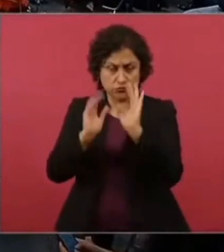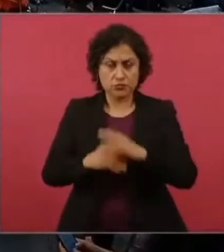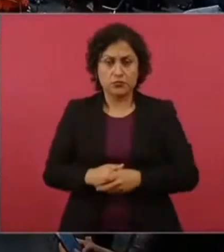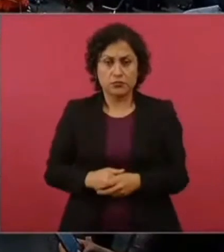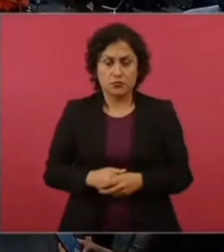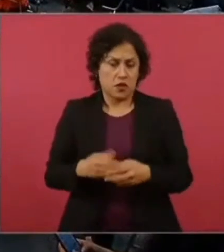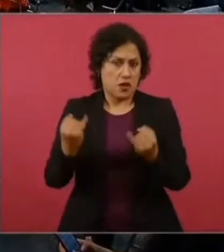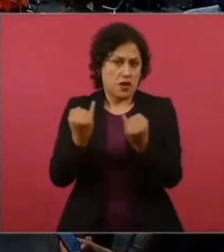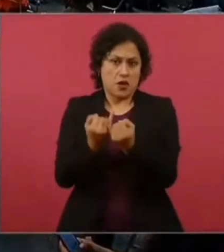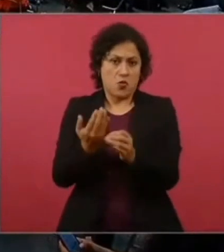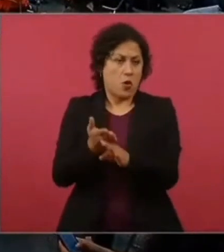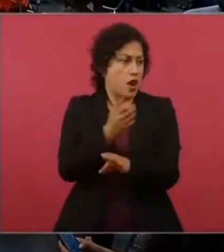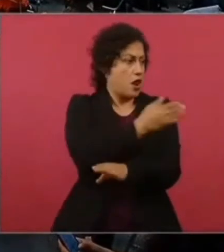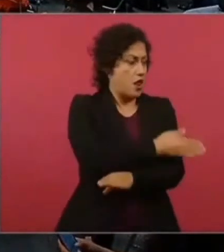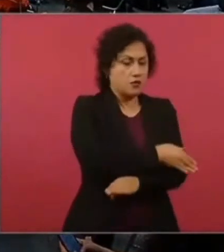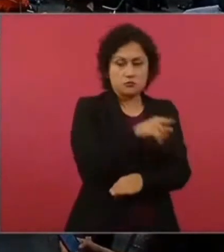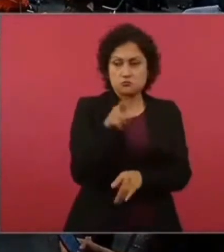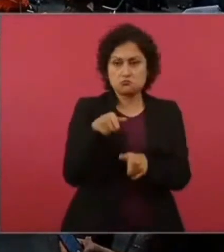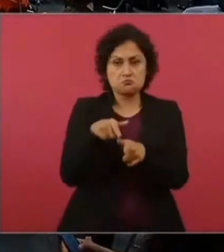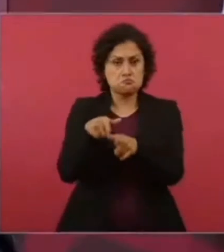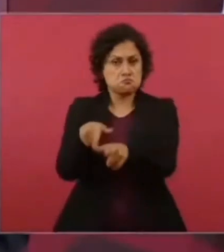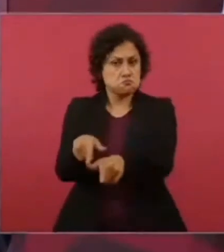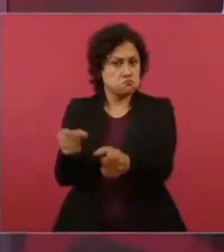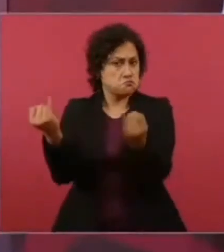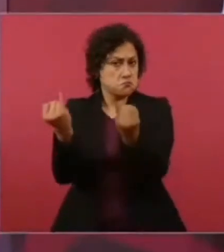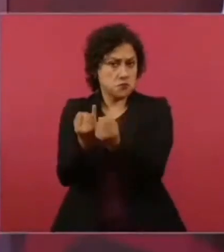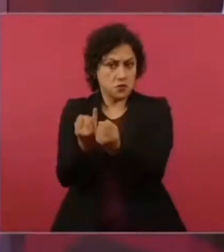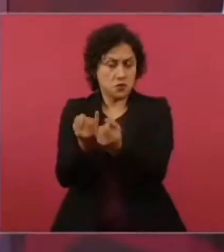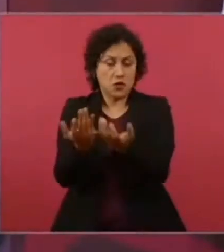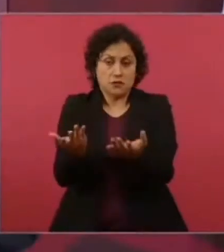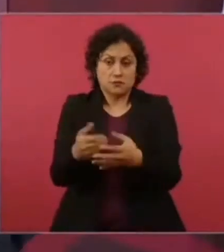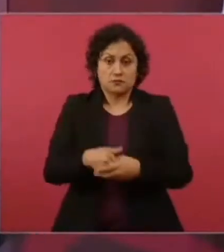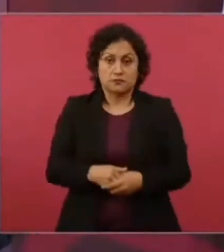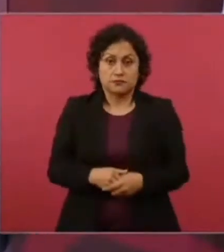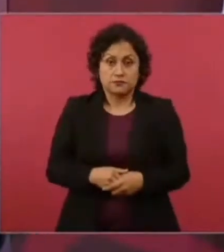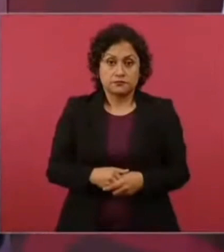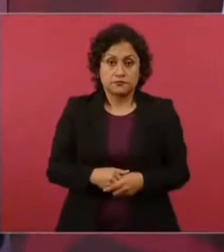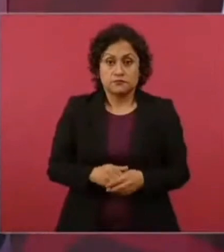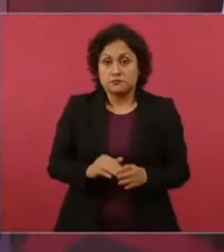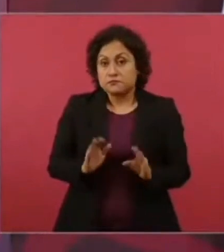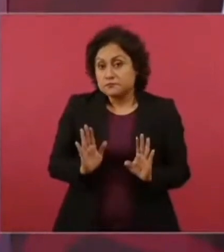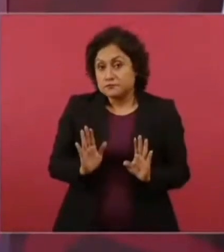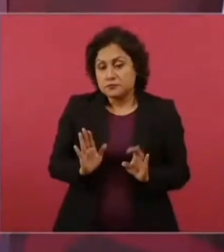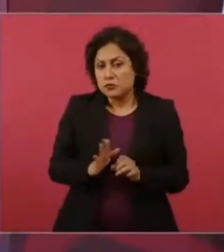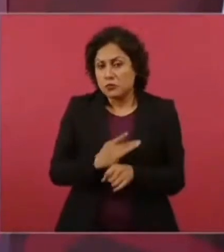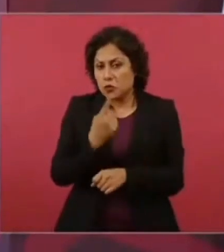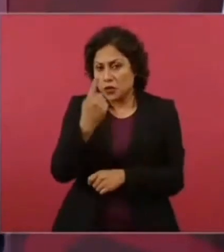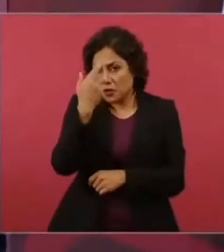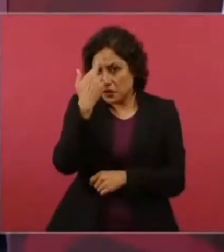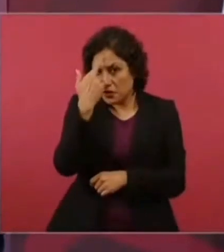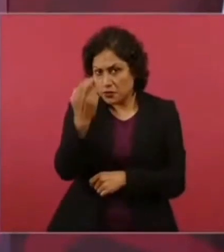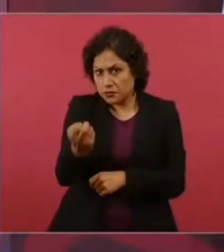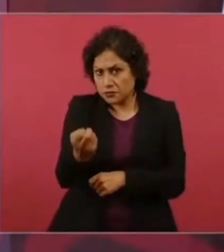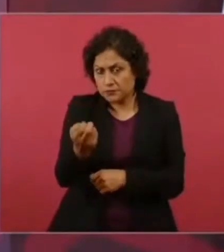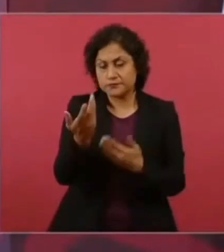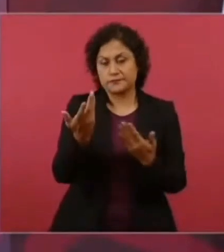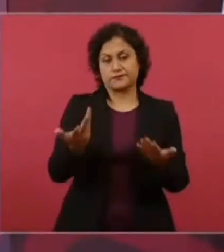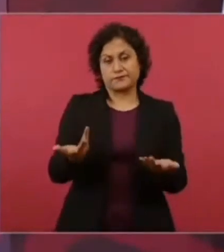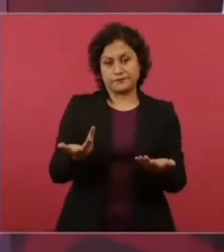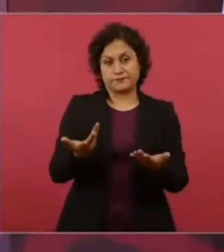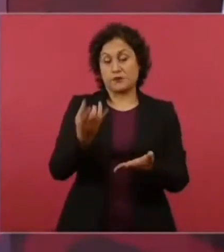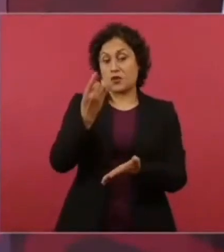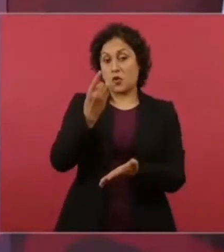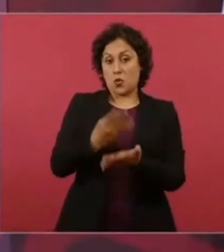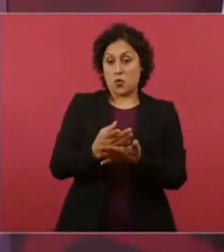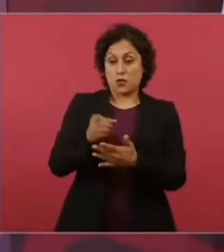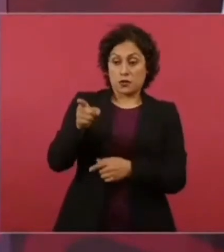como siempre, y pues aquí solo hay tres explicaciones. Una, que tengan un